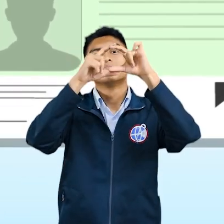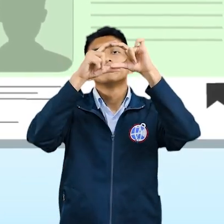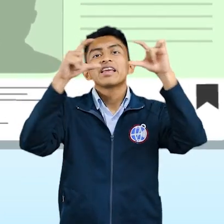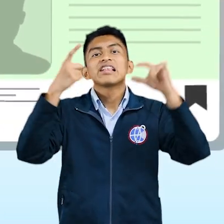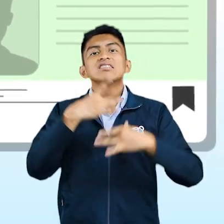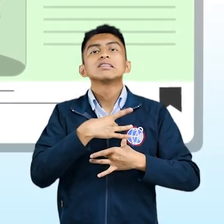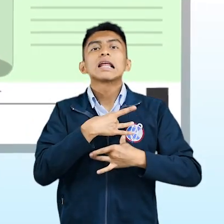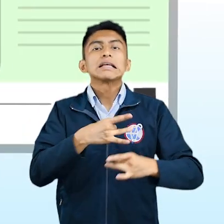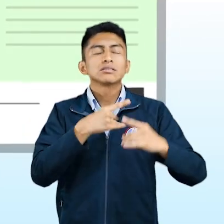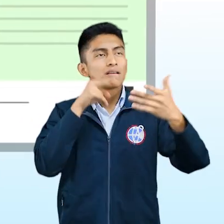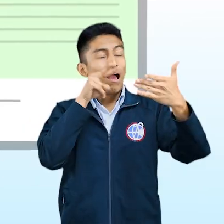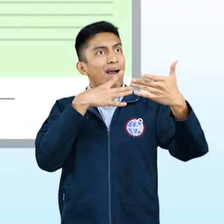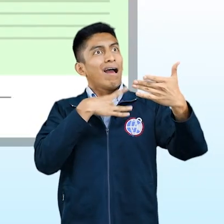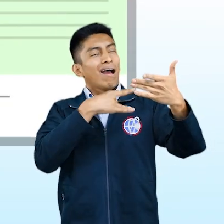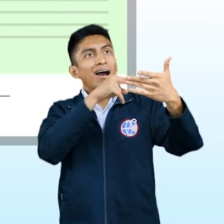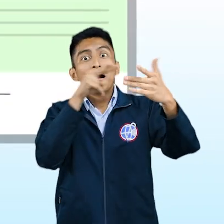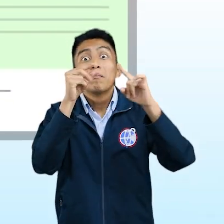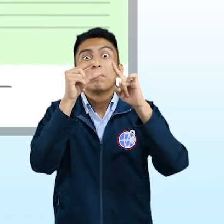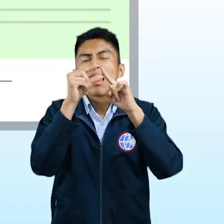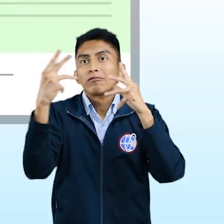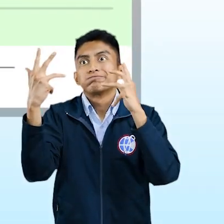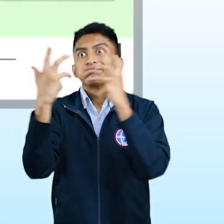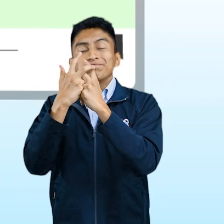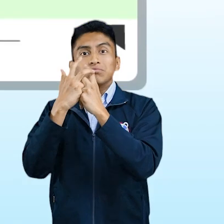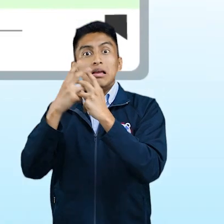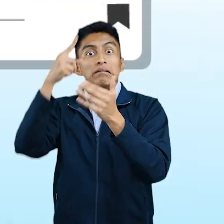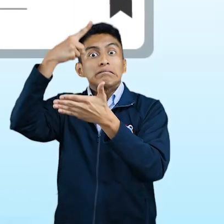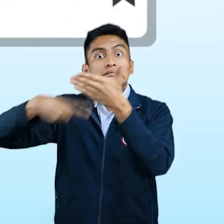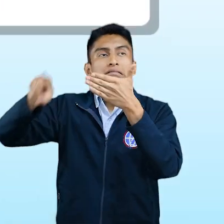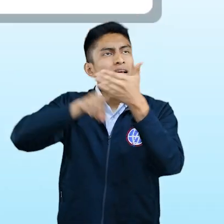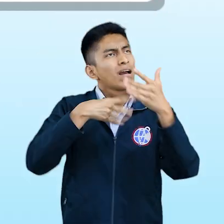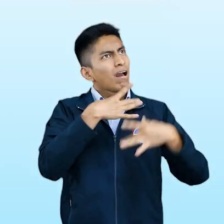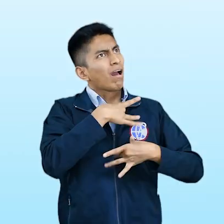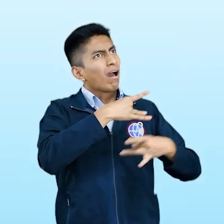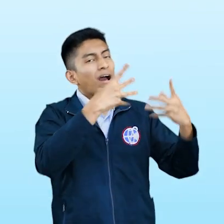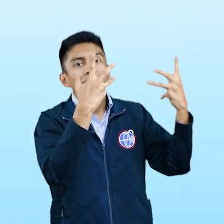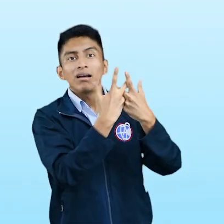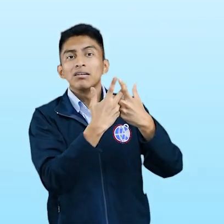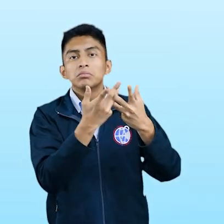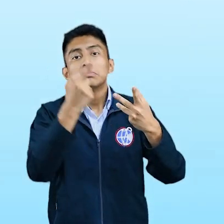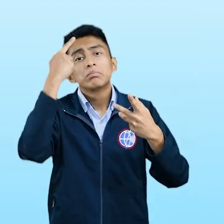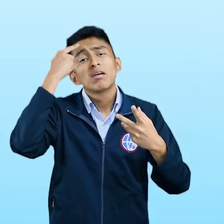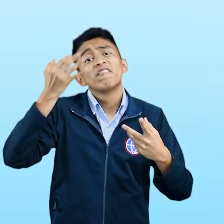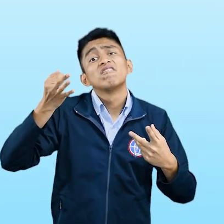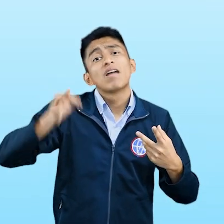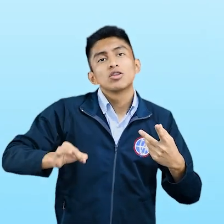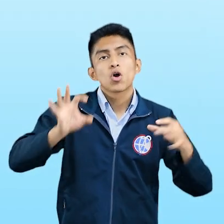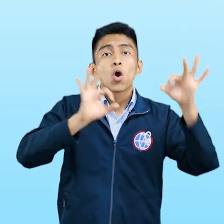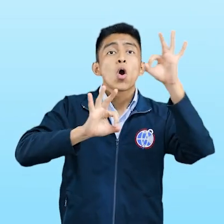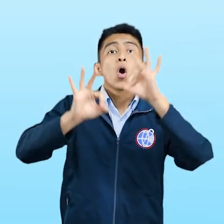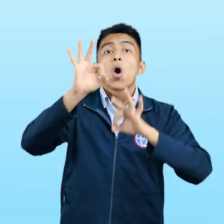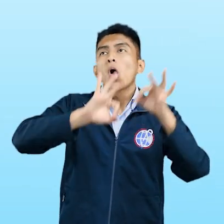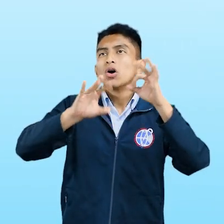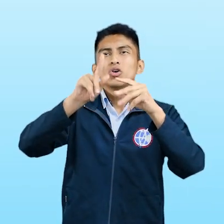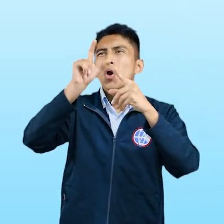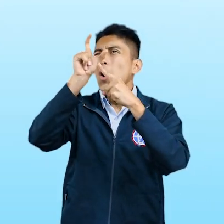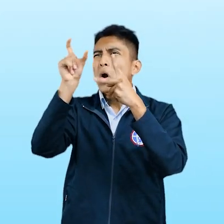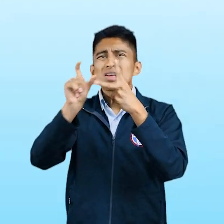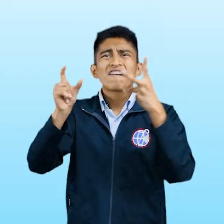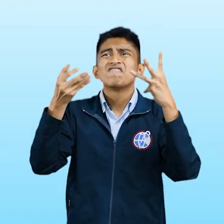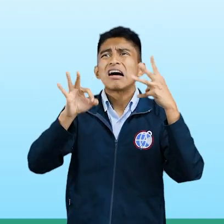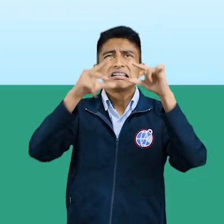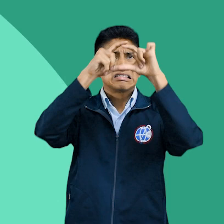titulares llamativos, palabras relacionadas con las elecciones o candidatos y expresiones